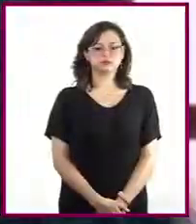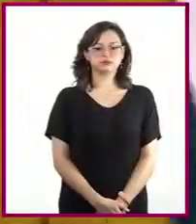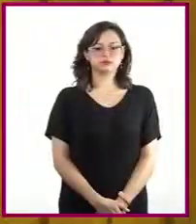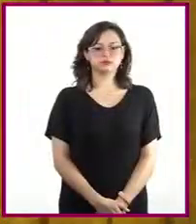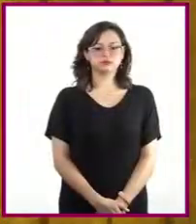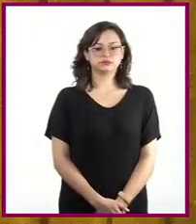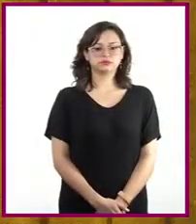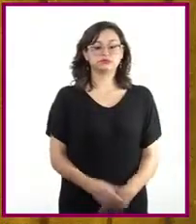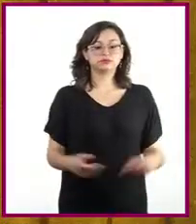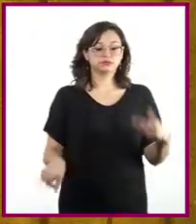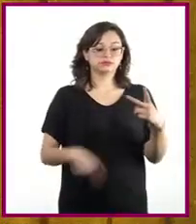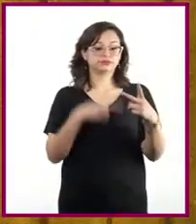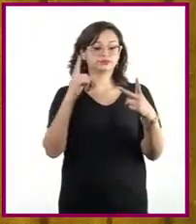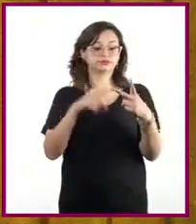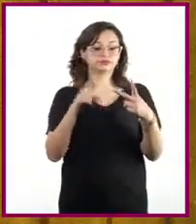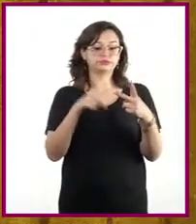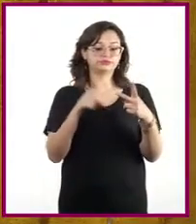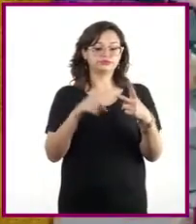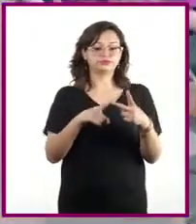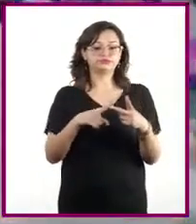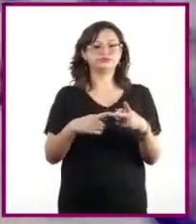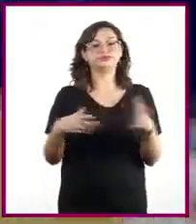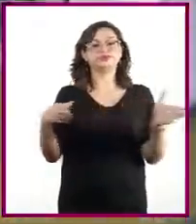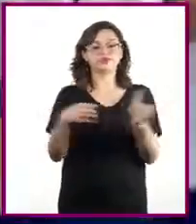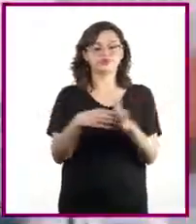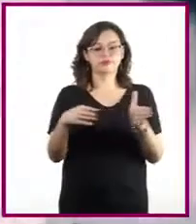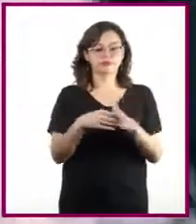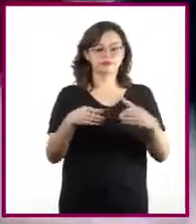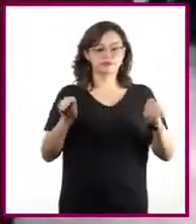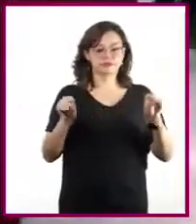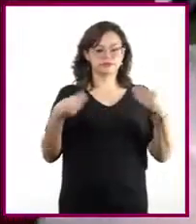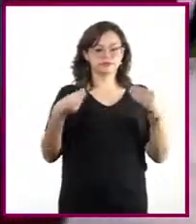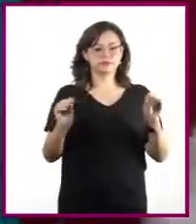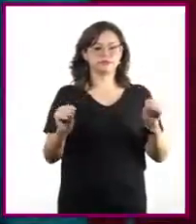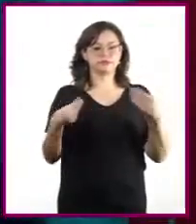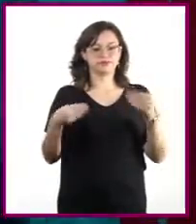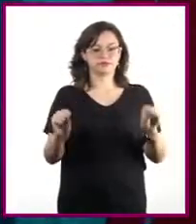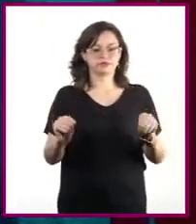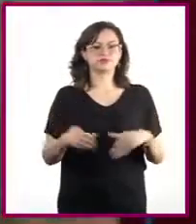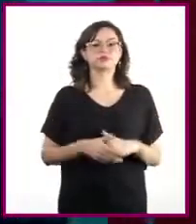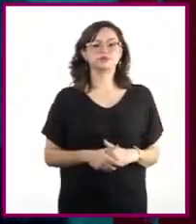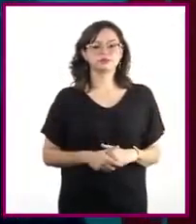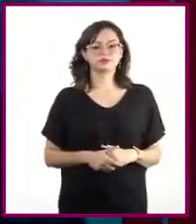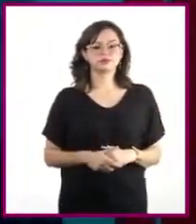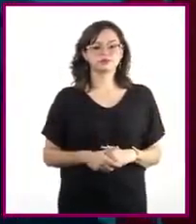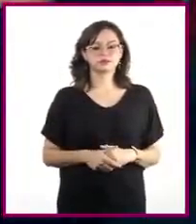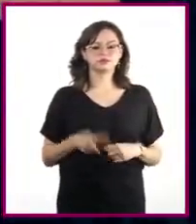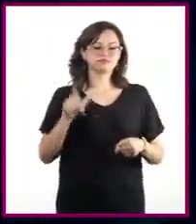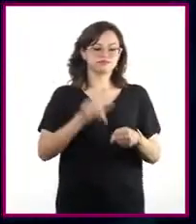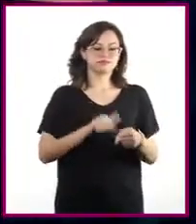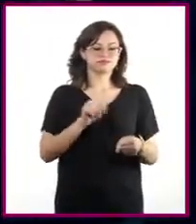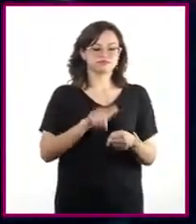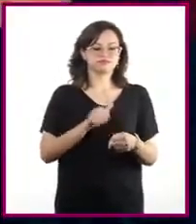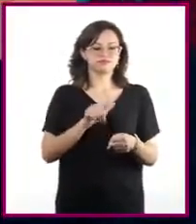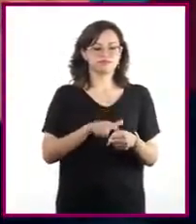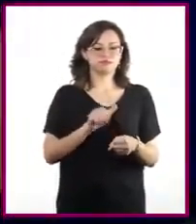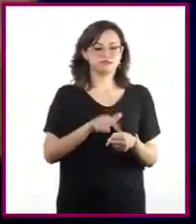Bueno, en la segunda técnica solo ocuparemos esta caja de cartón, colores,